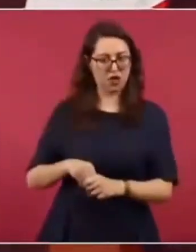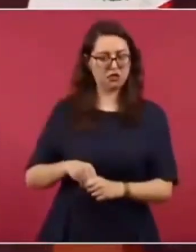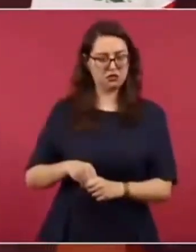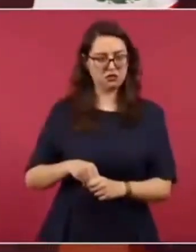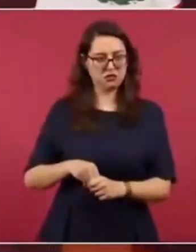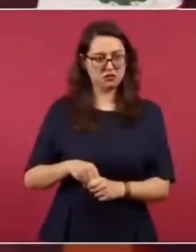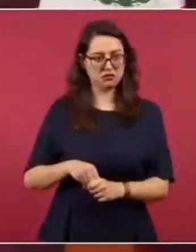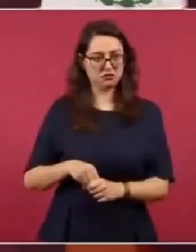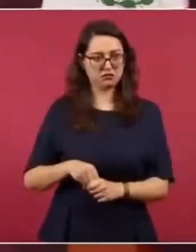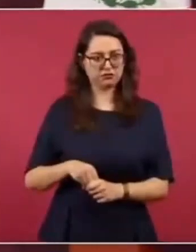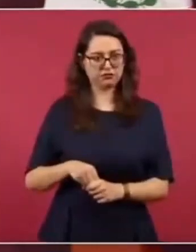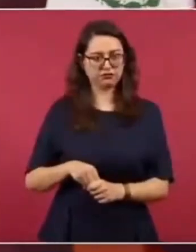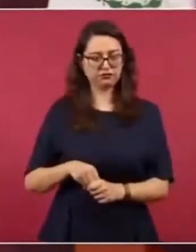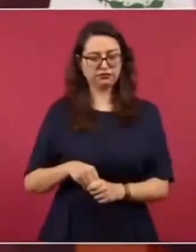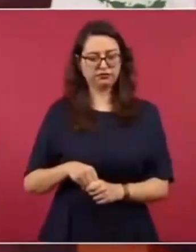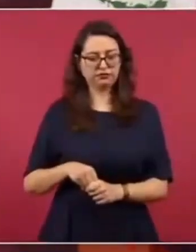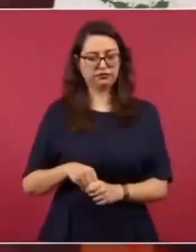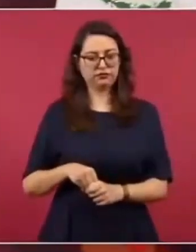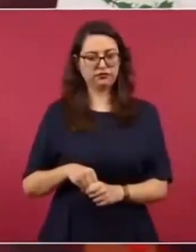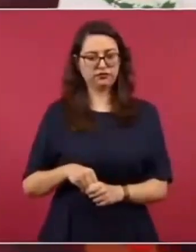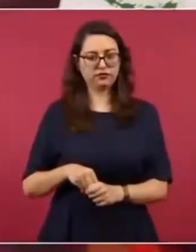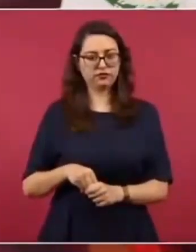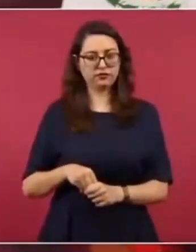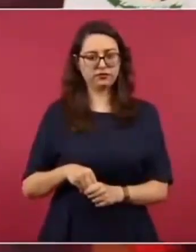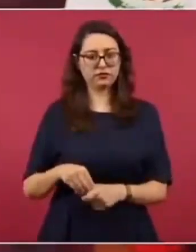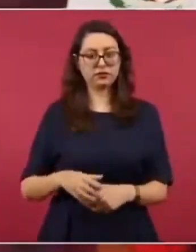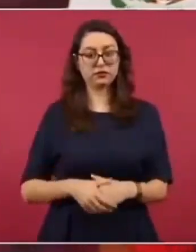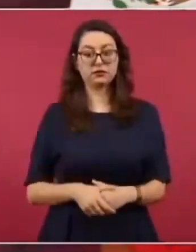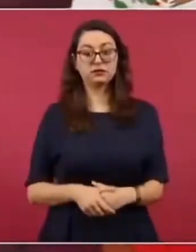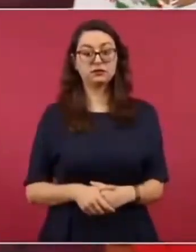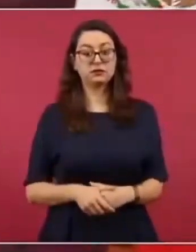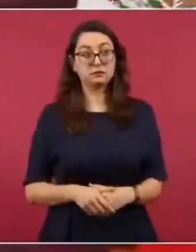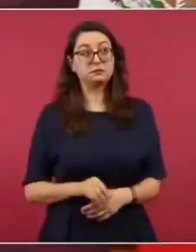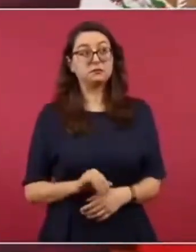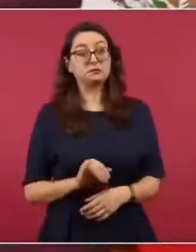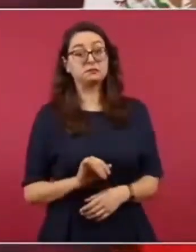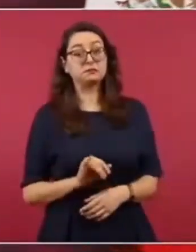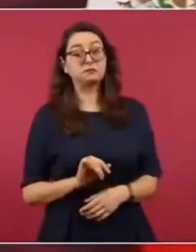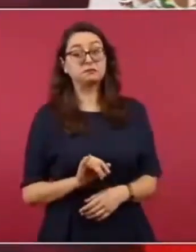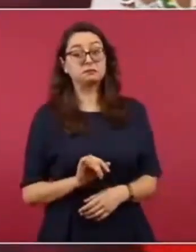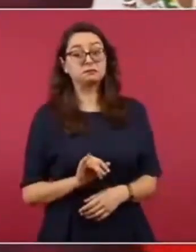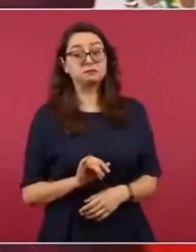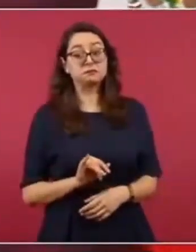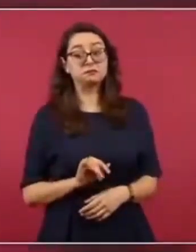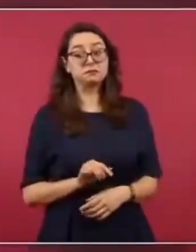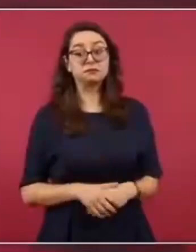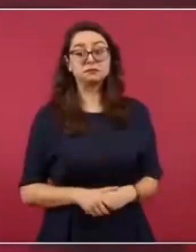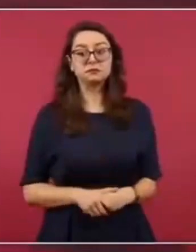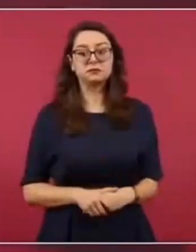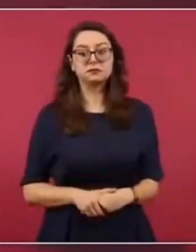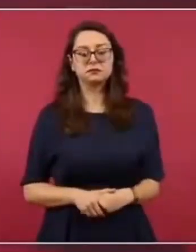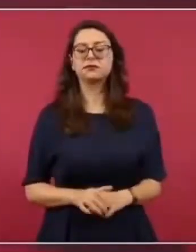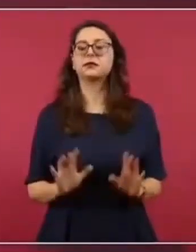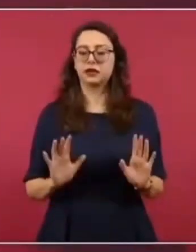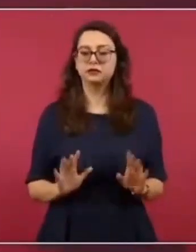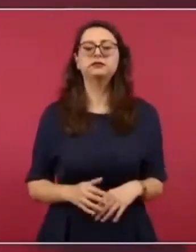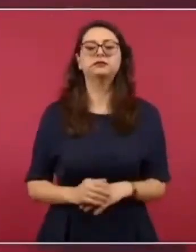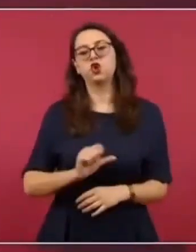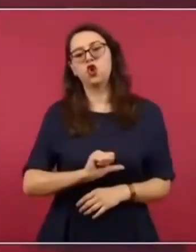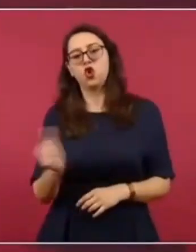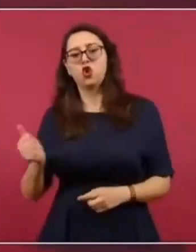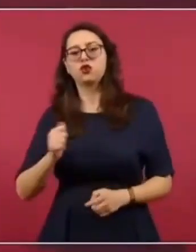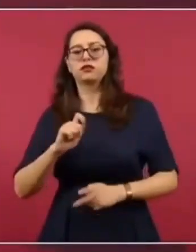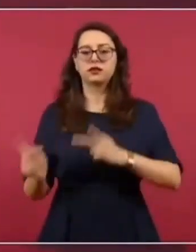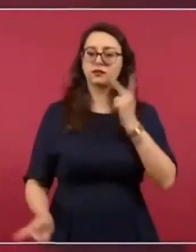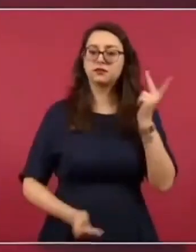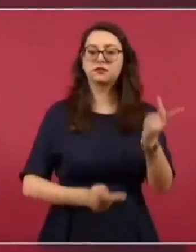varias regiones del país, sí. Ya le hace otra pregunta, que le